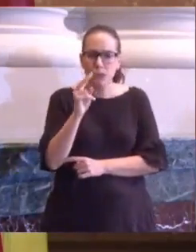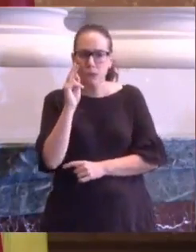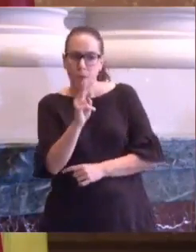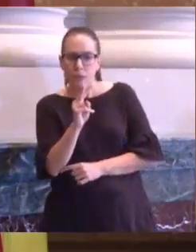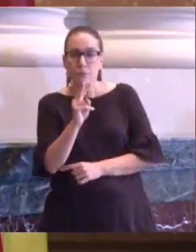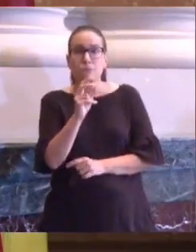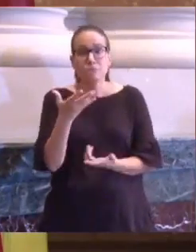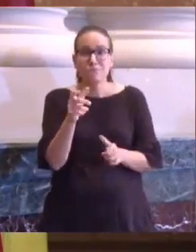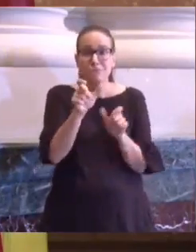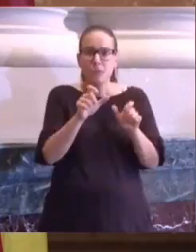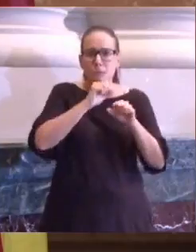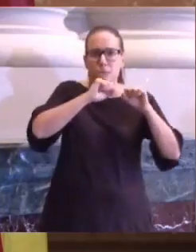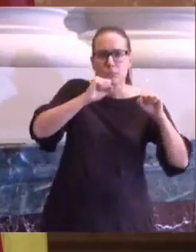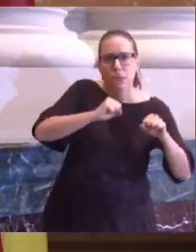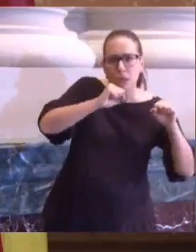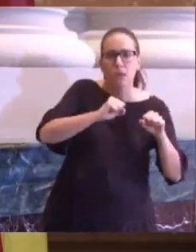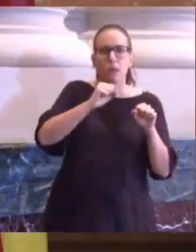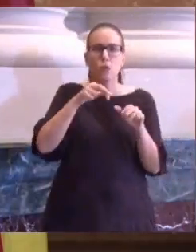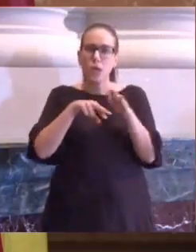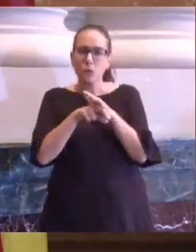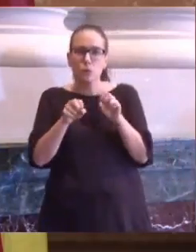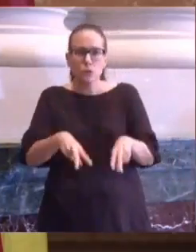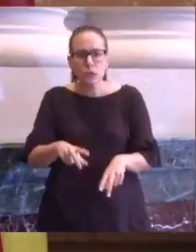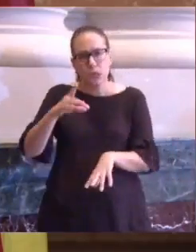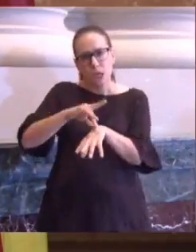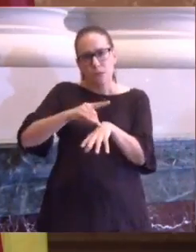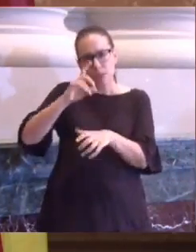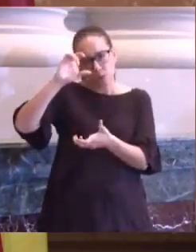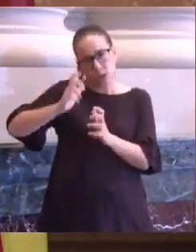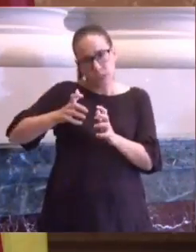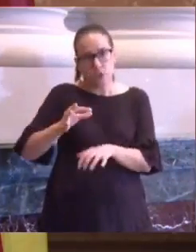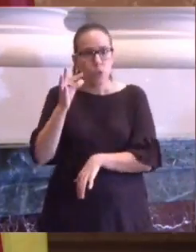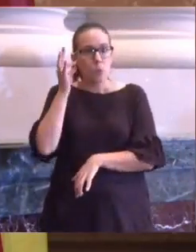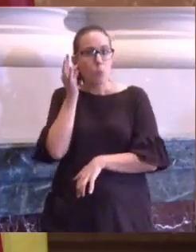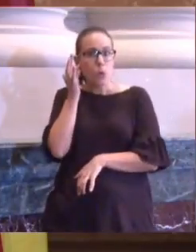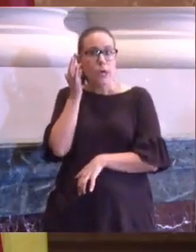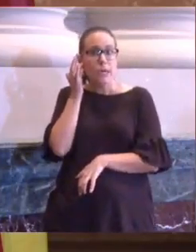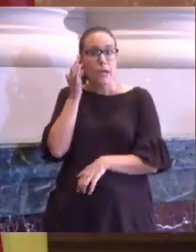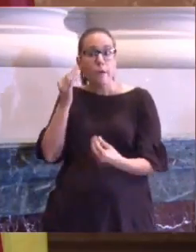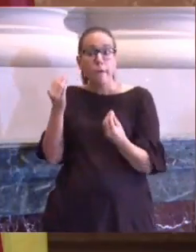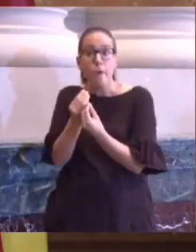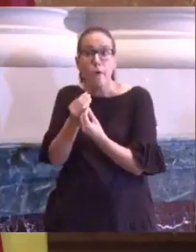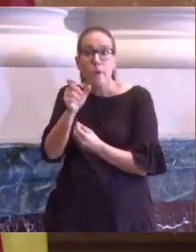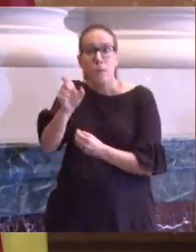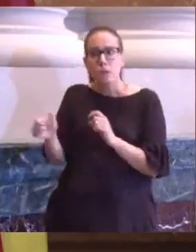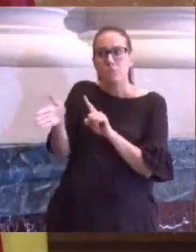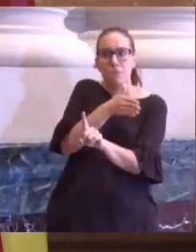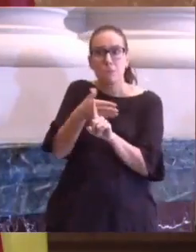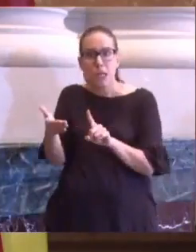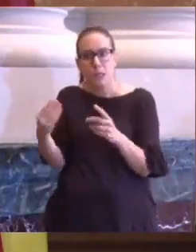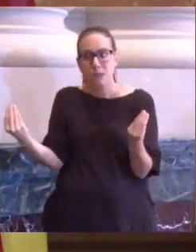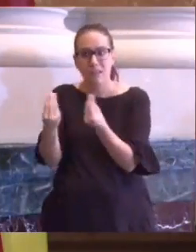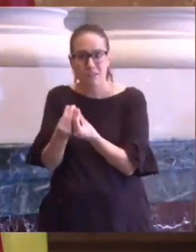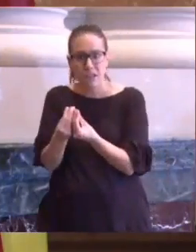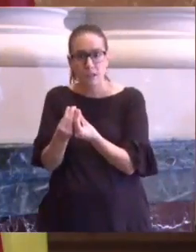Ancianos, personas sin recursos, enfermos psiquiátricos, mujeres confinadas con sus maltratadores, a los